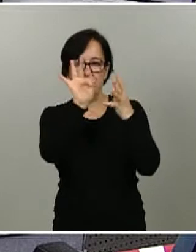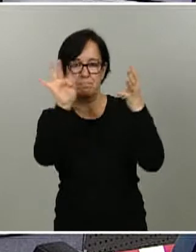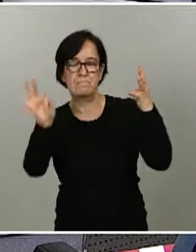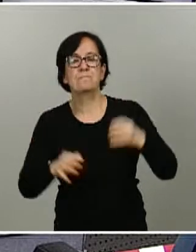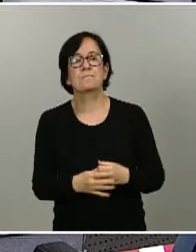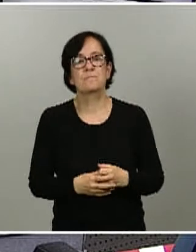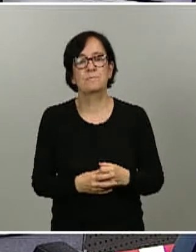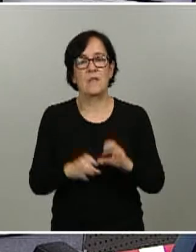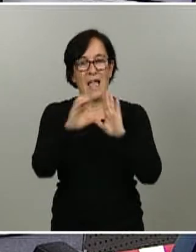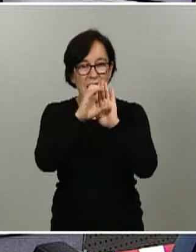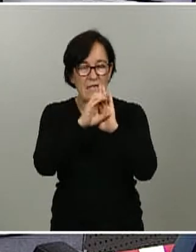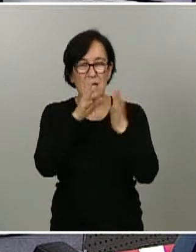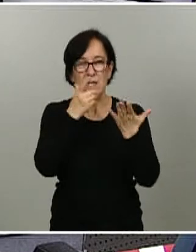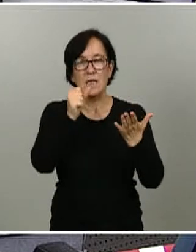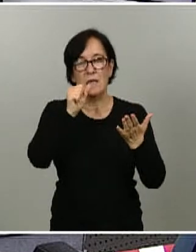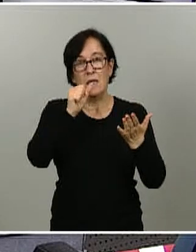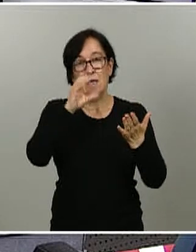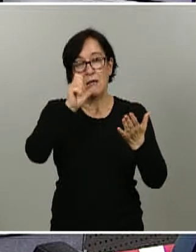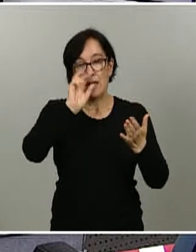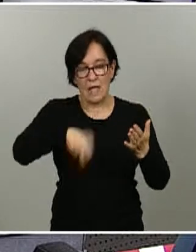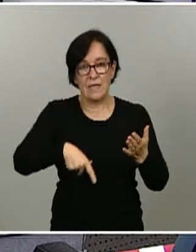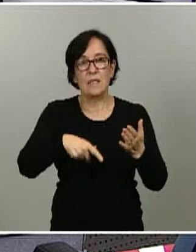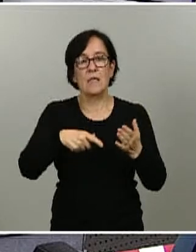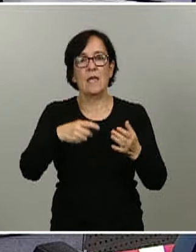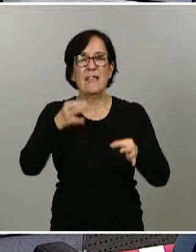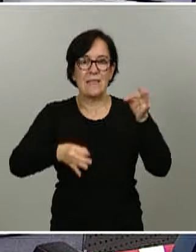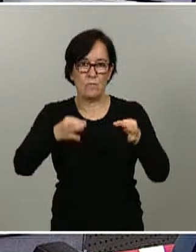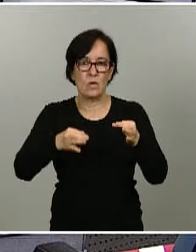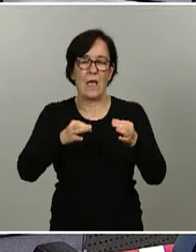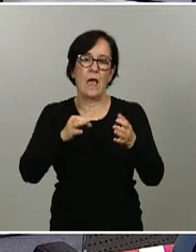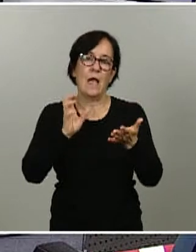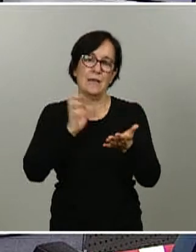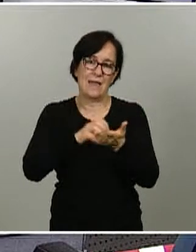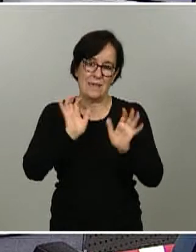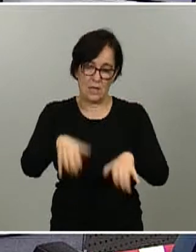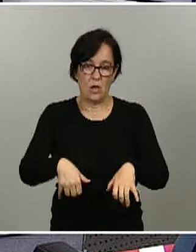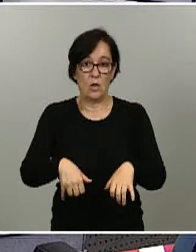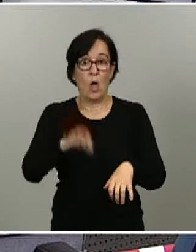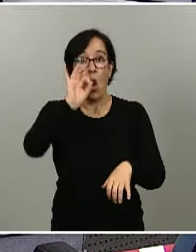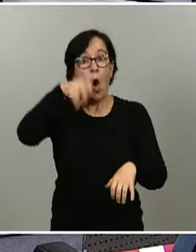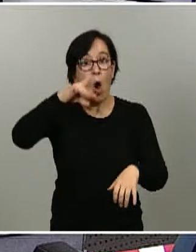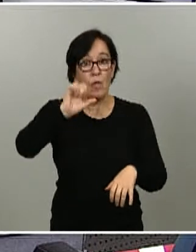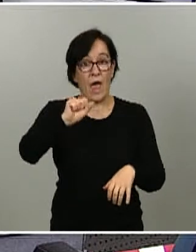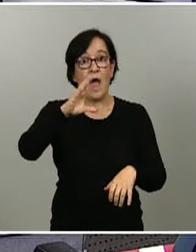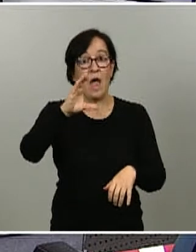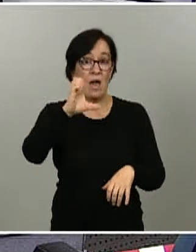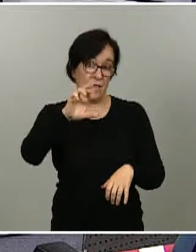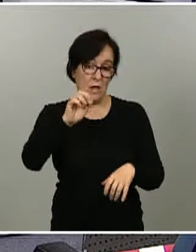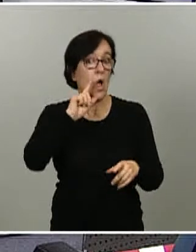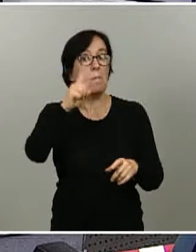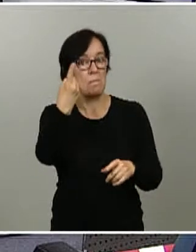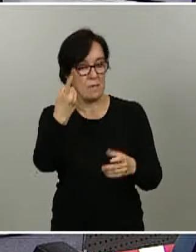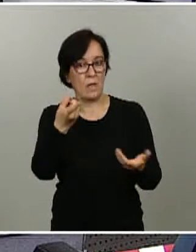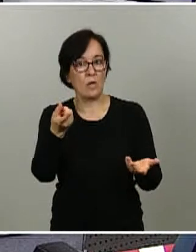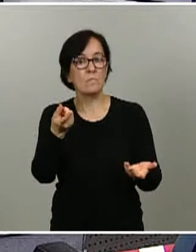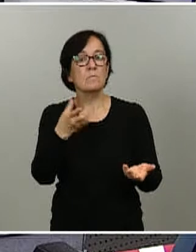GnDiario, Ara, Clarín y Tribuna de Castilla y León. Onda Cero es la primera emisora que toma la palabra. Por